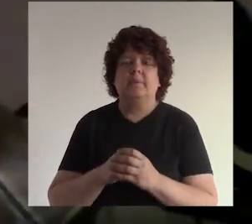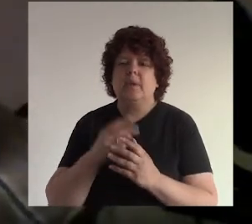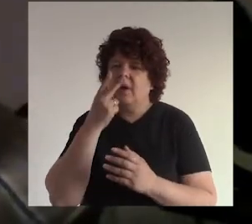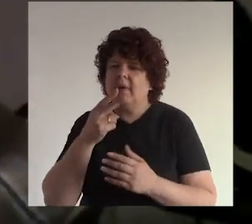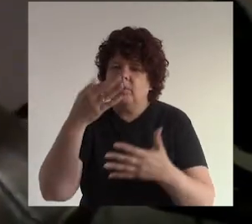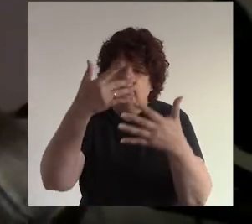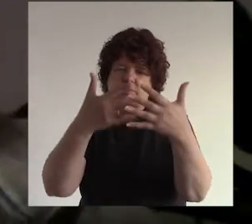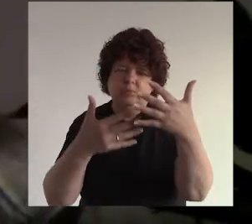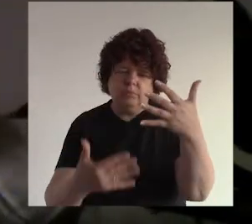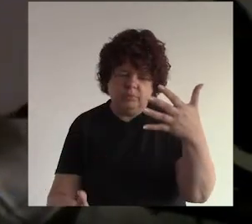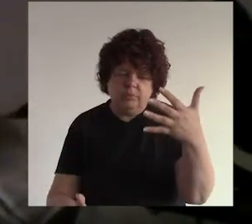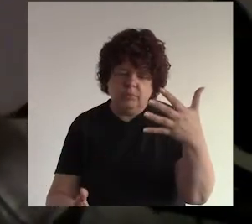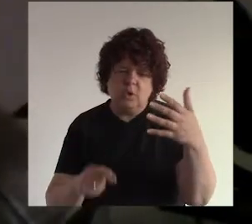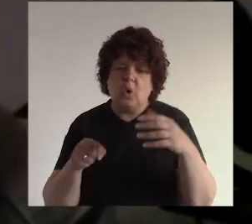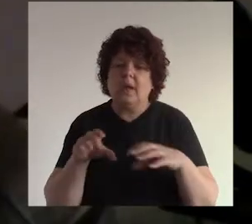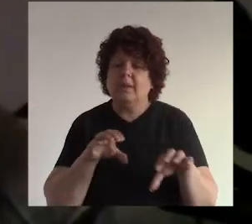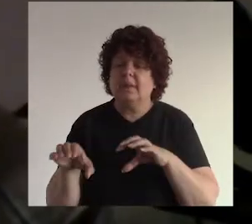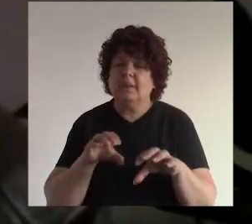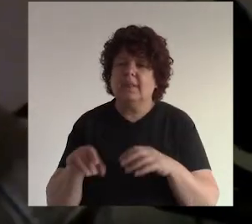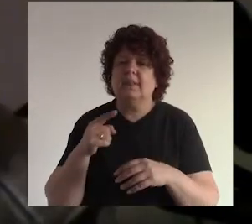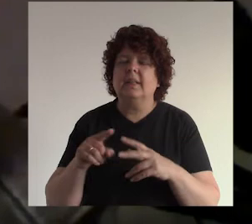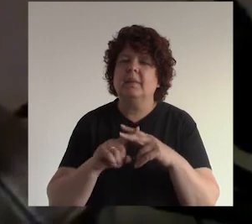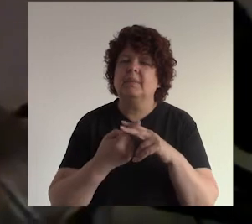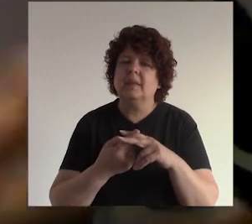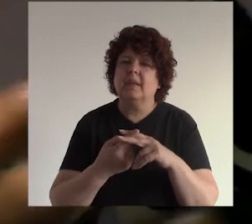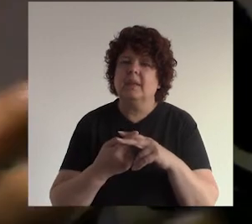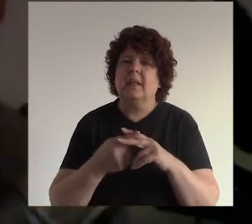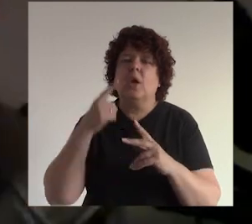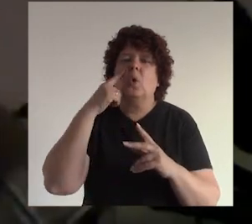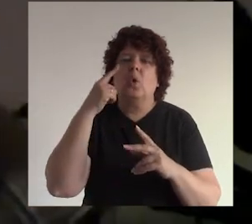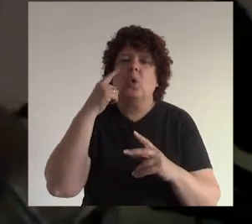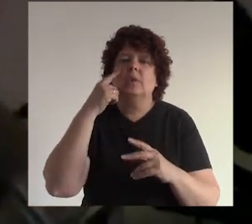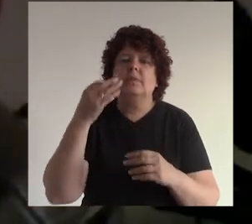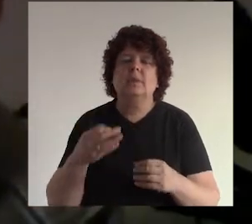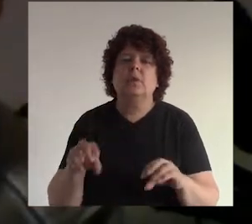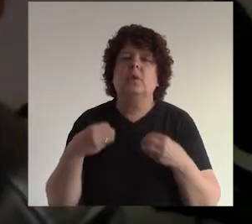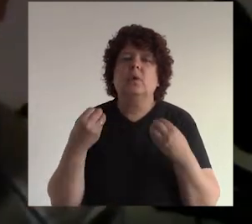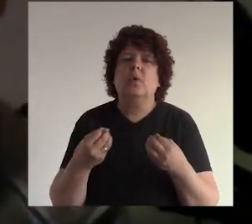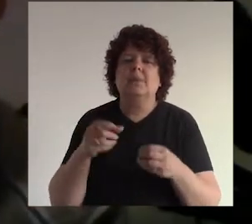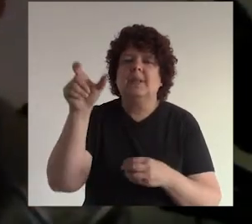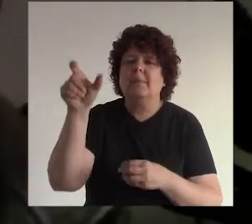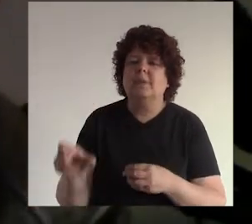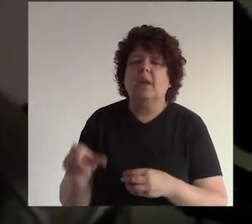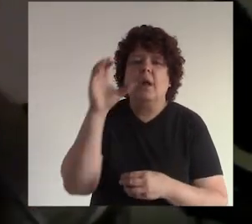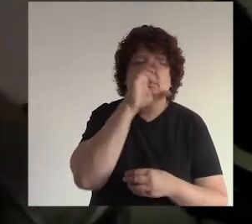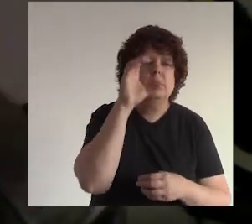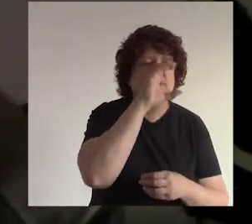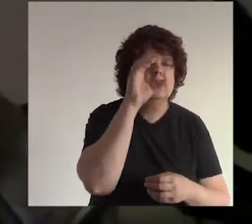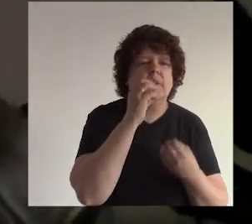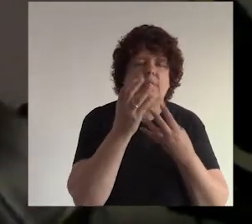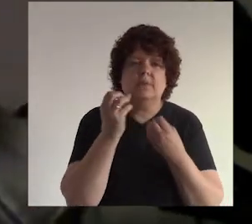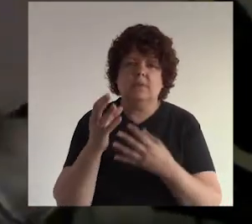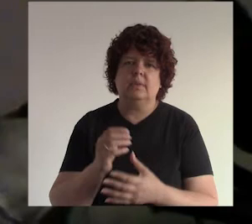¿no? entonces el contenido que tenemos que generar tiene que partir del conocimiento de saber cómo las personas buscan